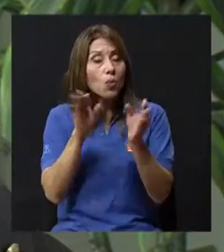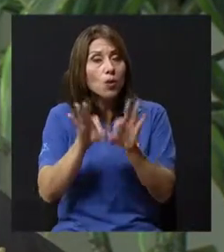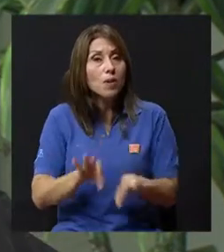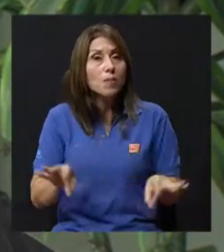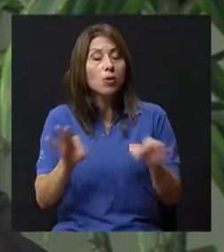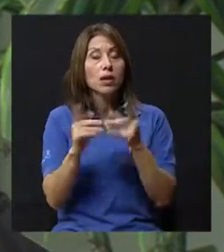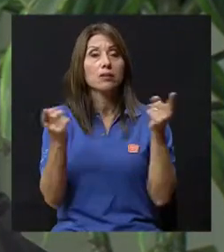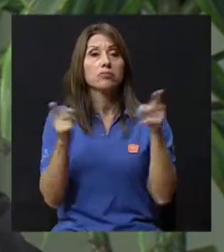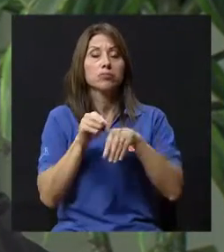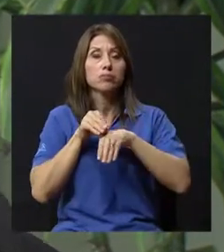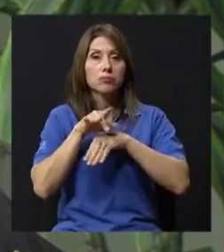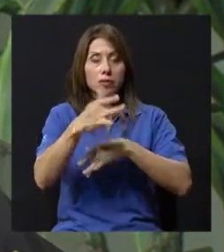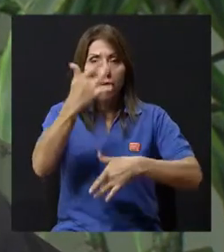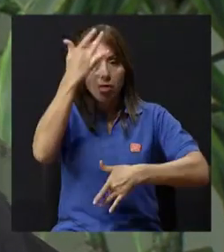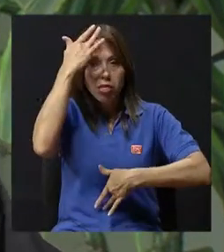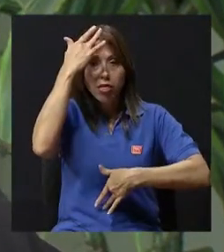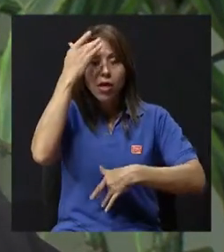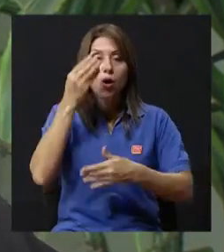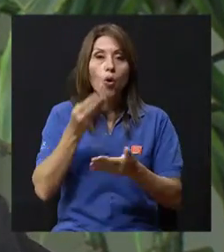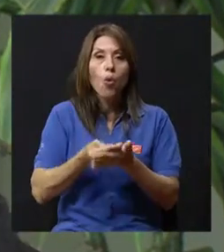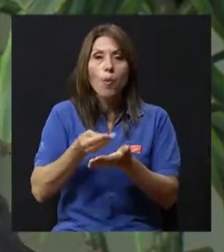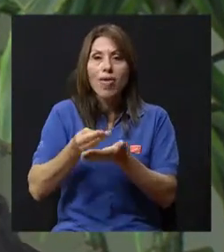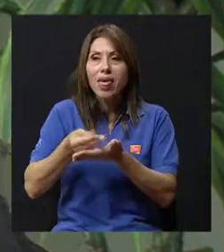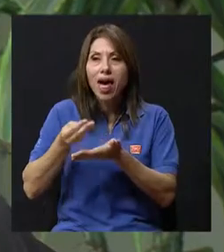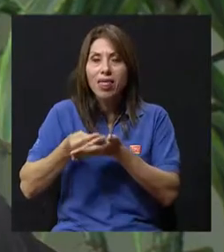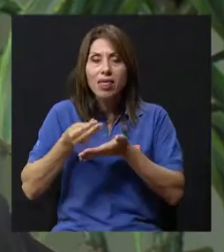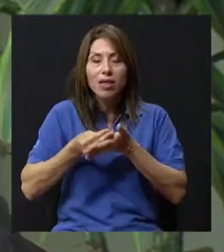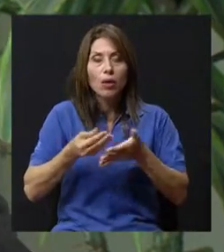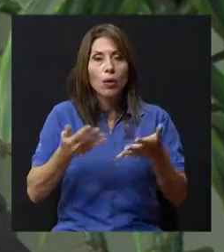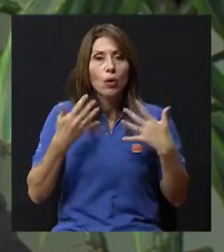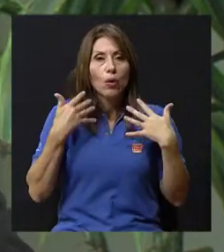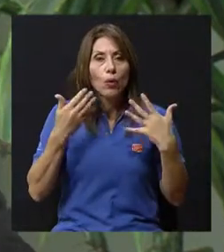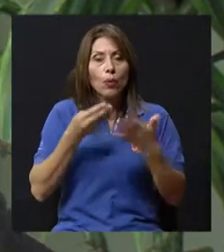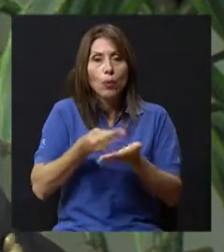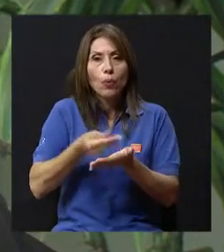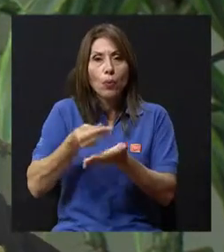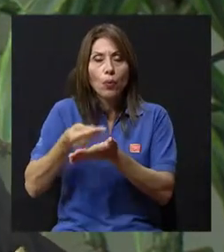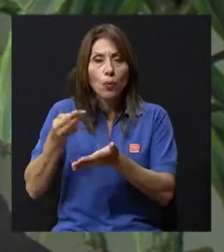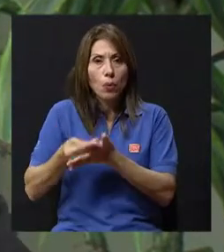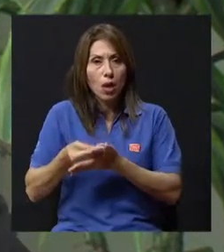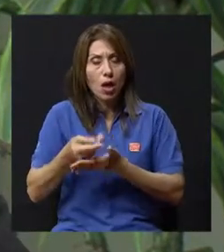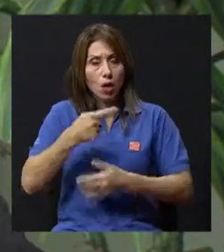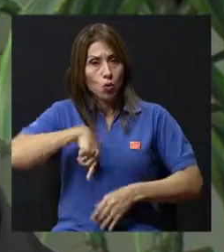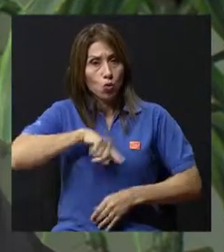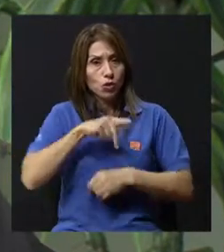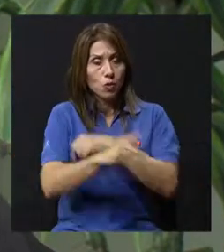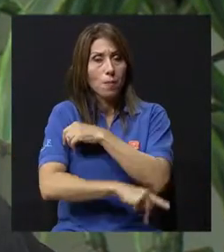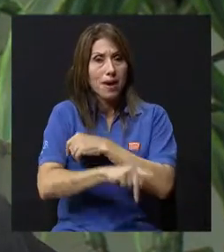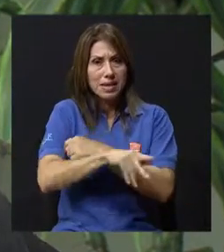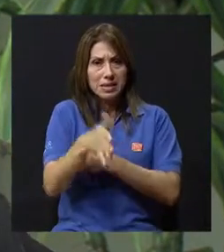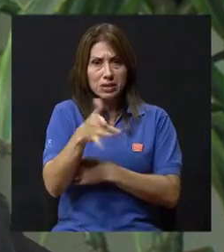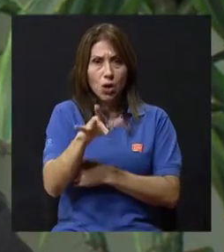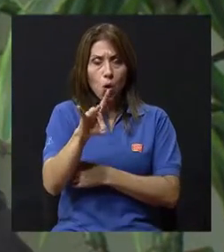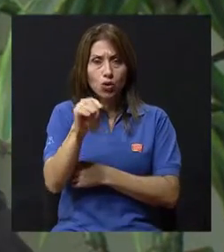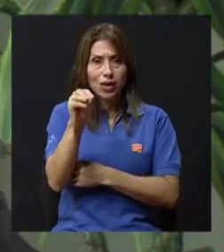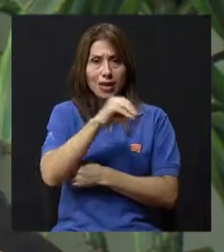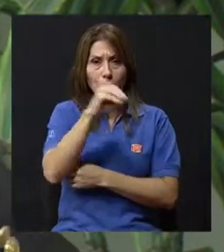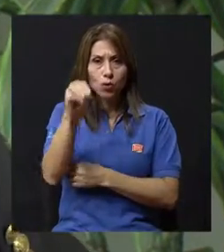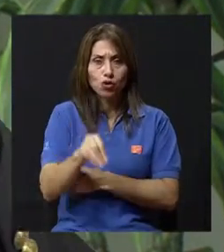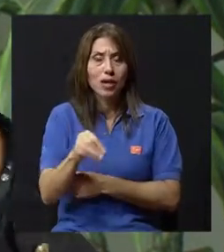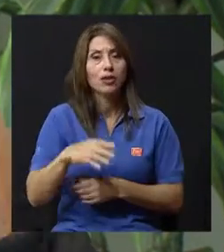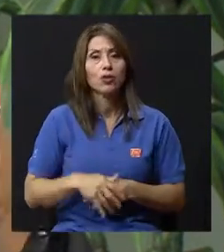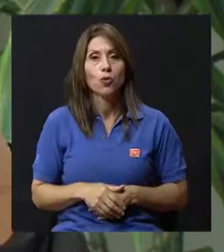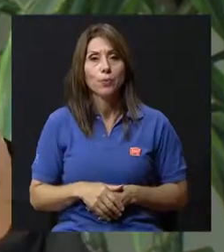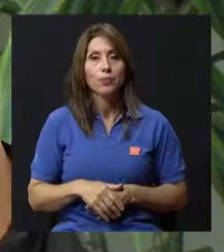humedad. Nuestro país es un factor, es un país con mucha humedad, con un promedio de un 80%. La otra es la